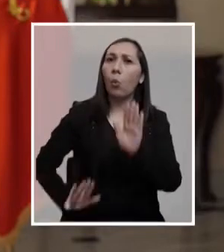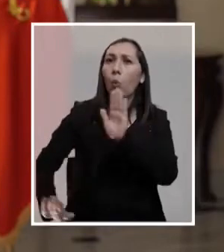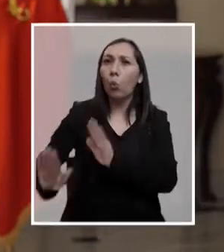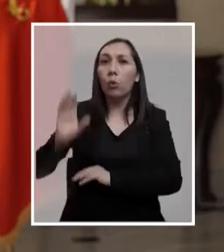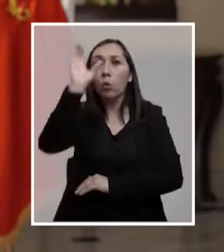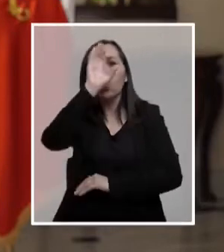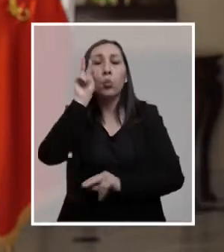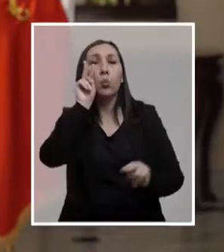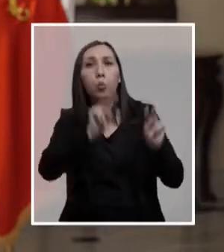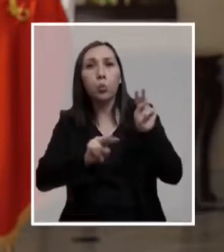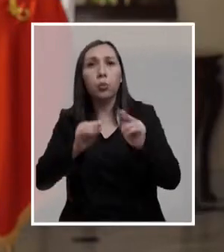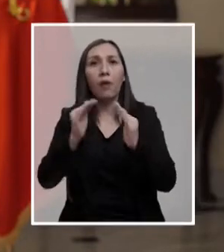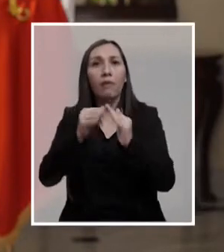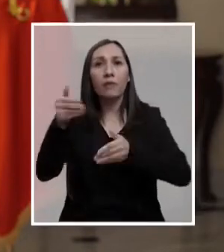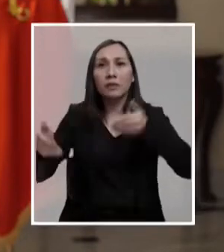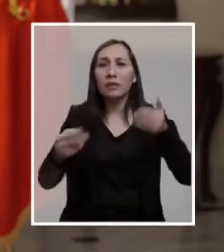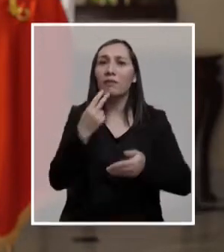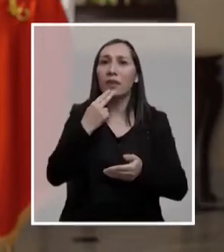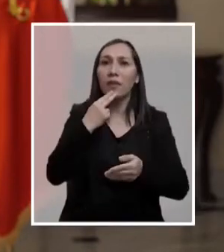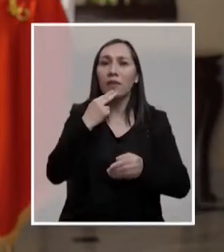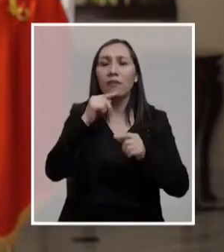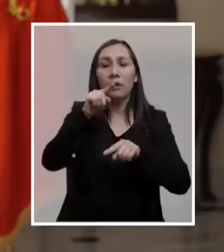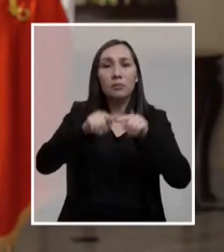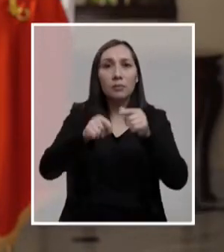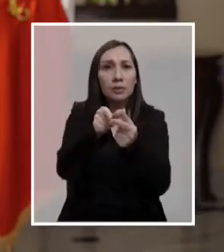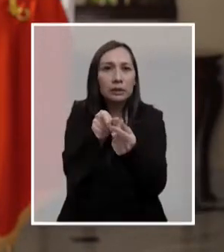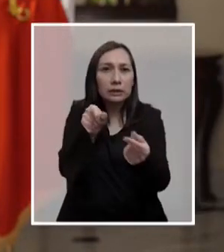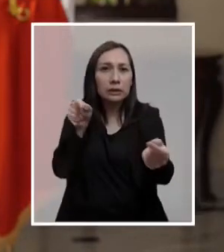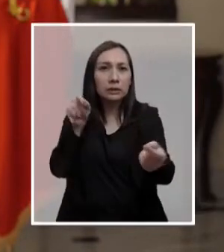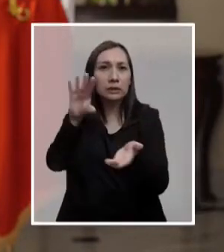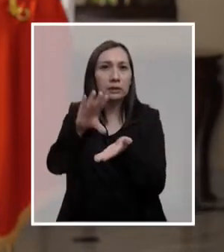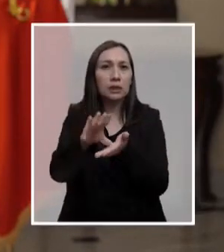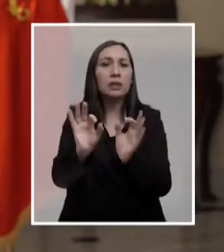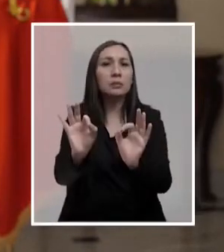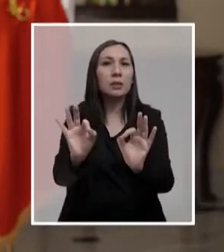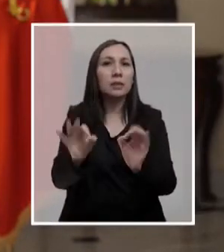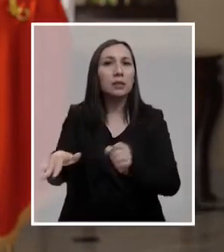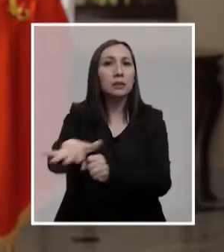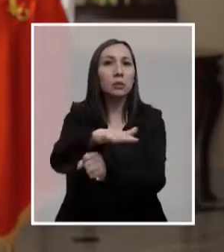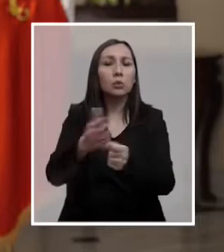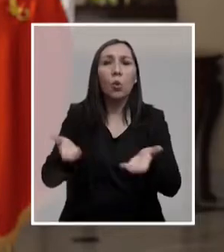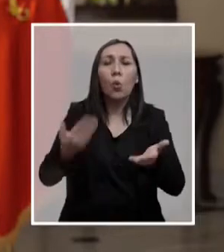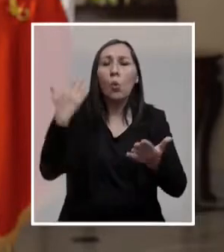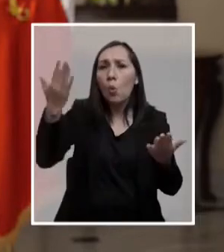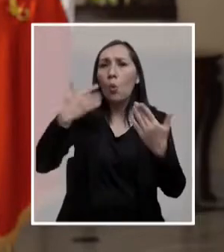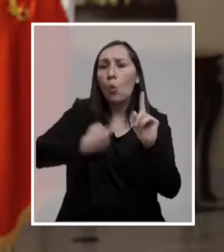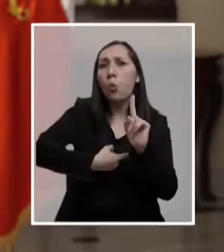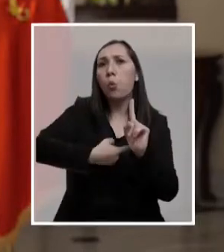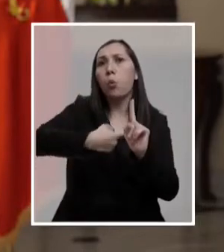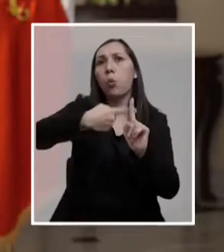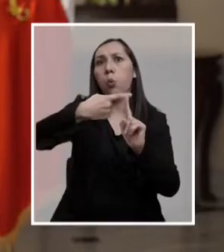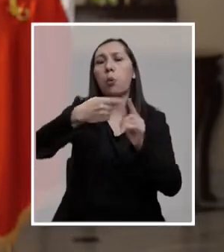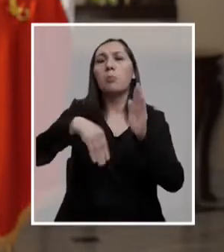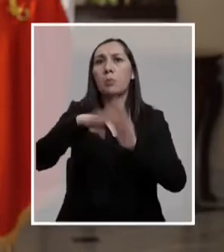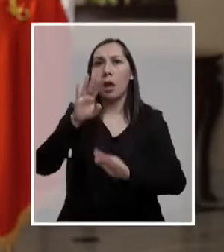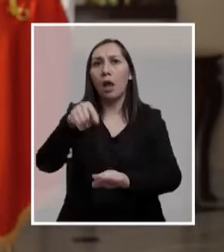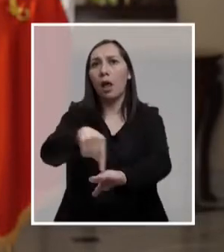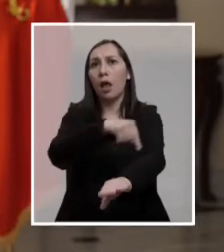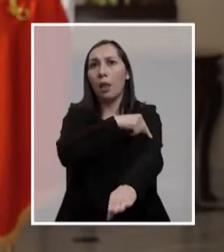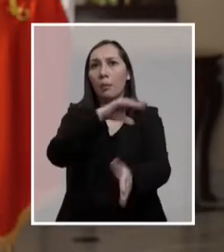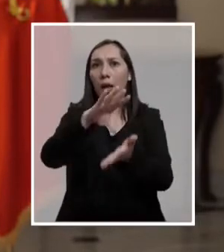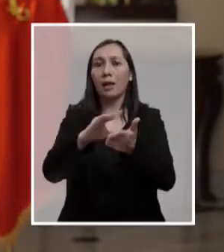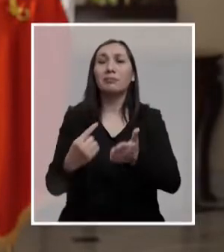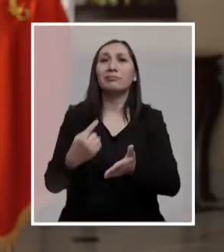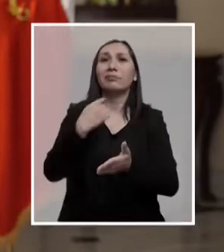conductas cuidadosas como turistas, vecinos y habitantes de nuestro territorio, especialmente en un contexto de altas temperaturas en gran parte del país.